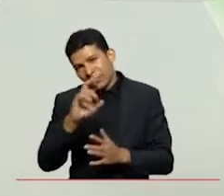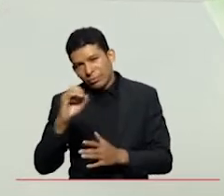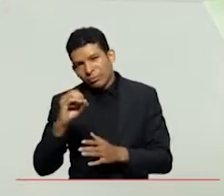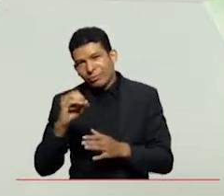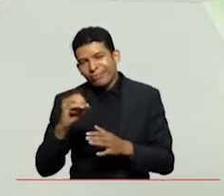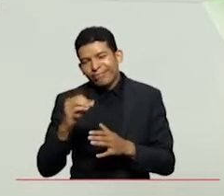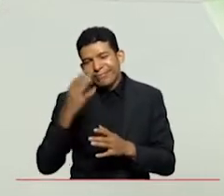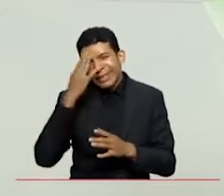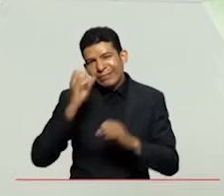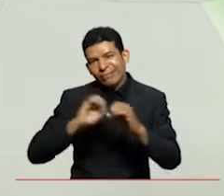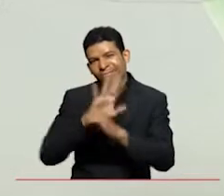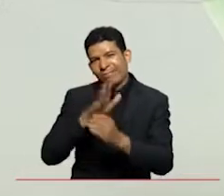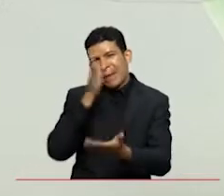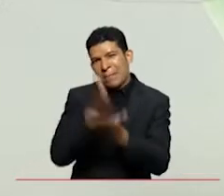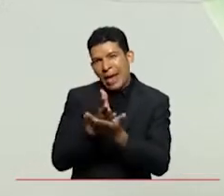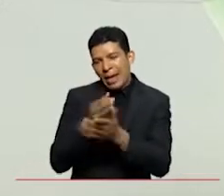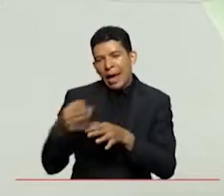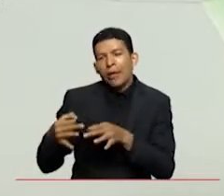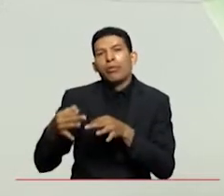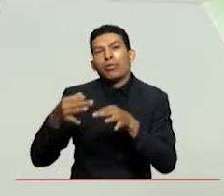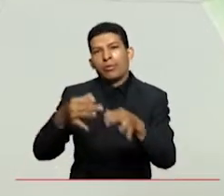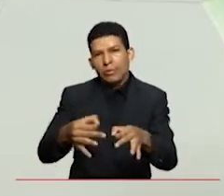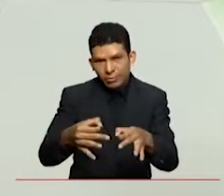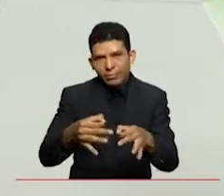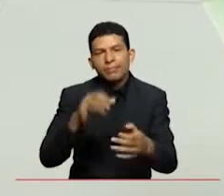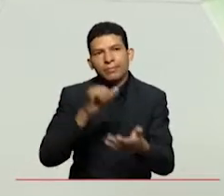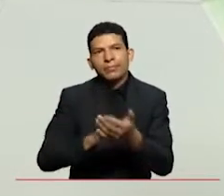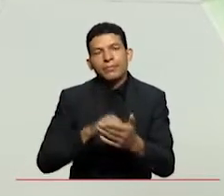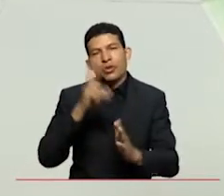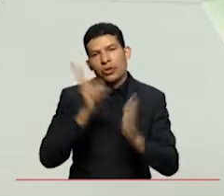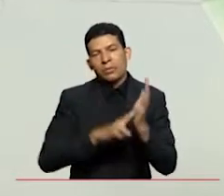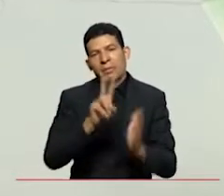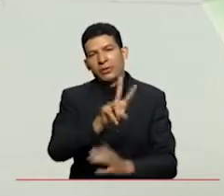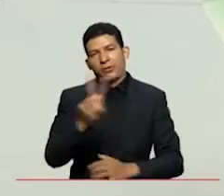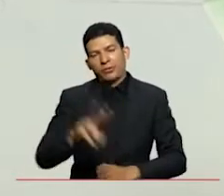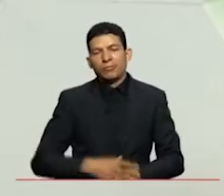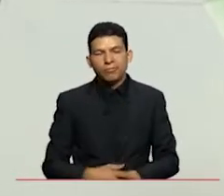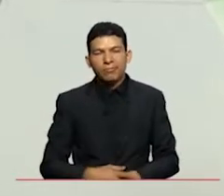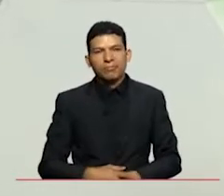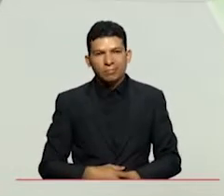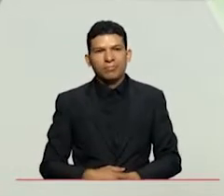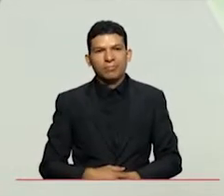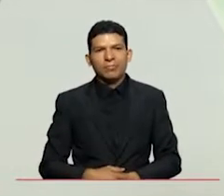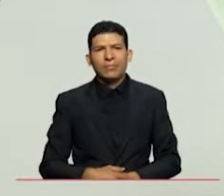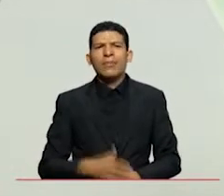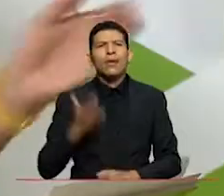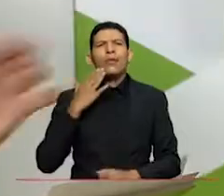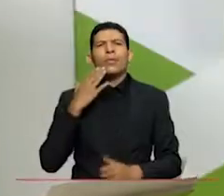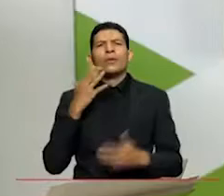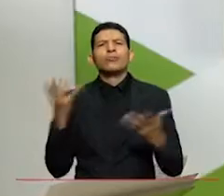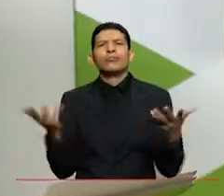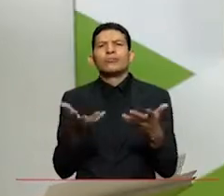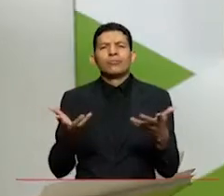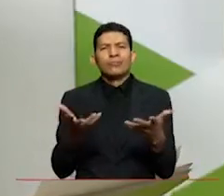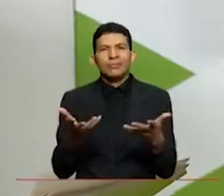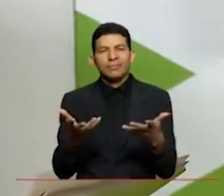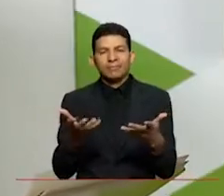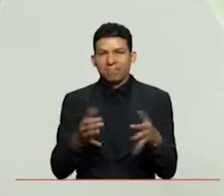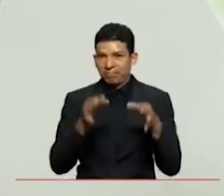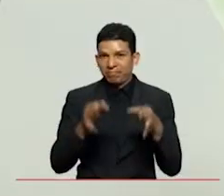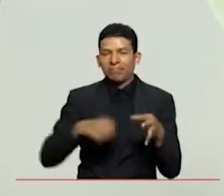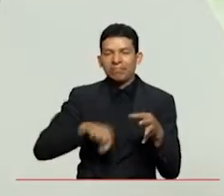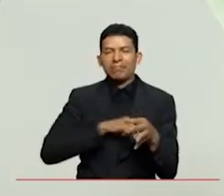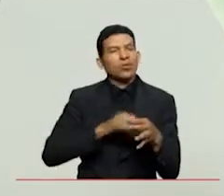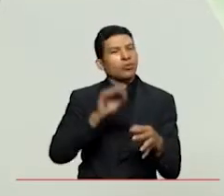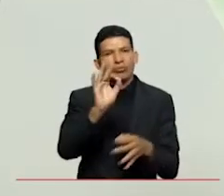pandemia pues no fue posible entonces la postergamos para este año 2022 y cuándo y dónde se va a llevar a cabo el evento